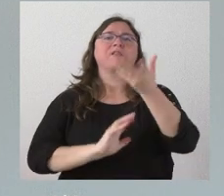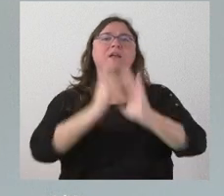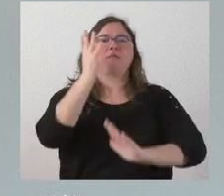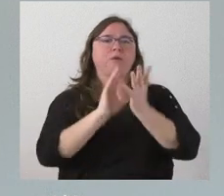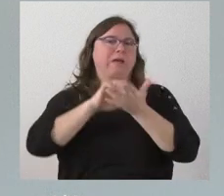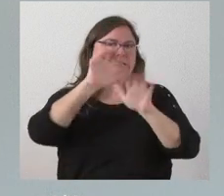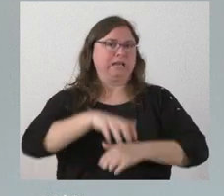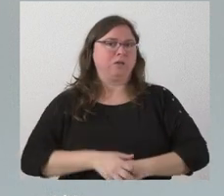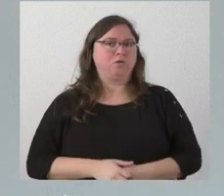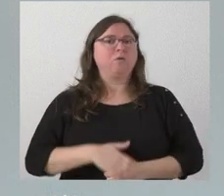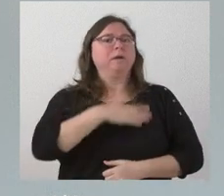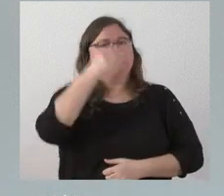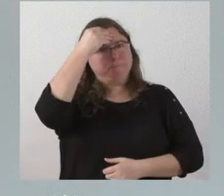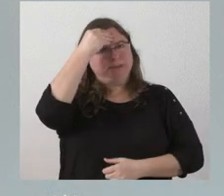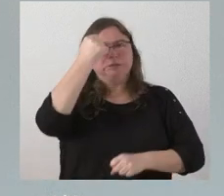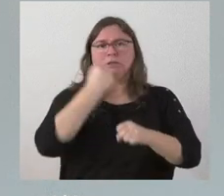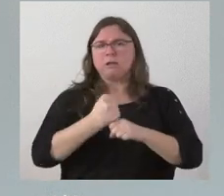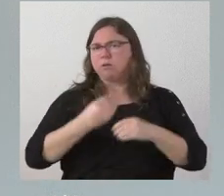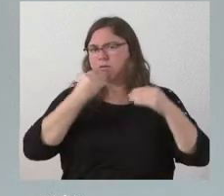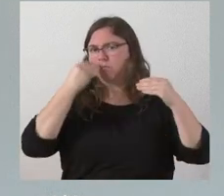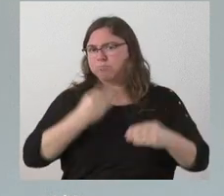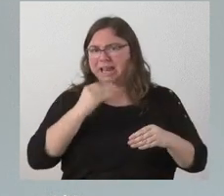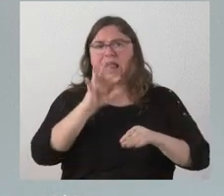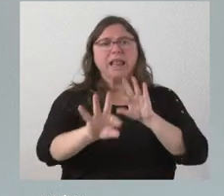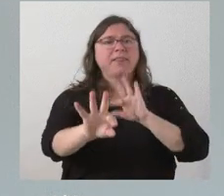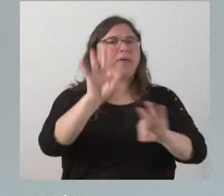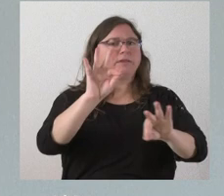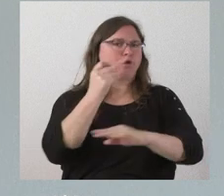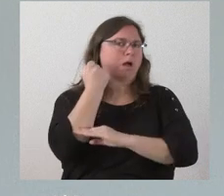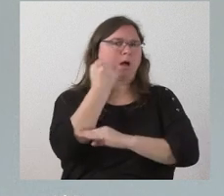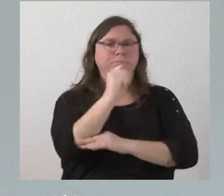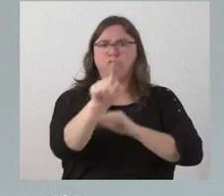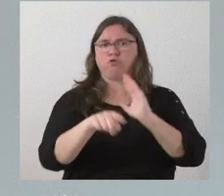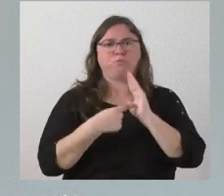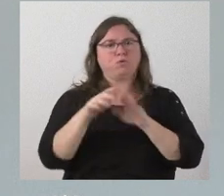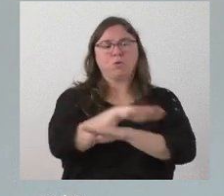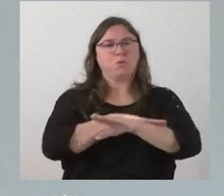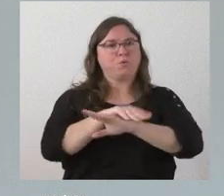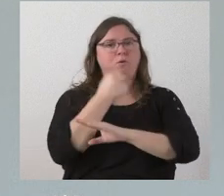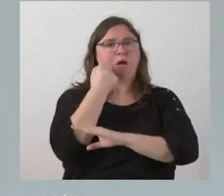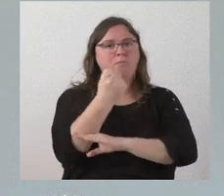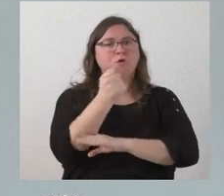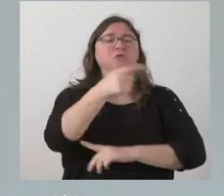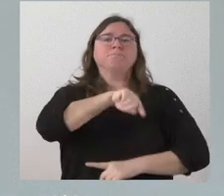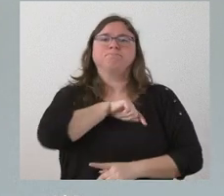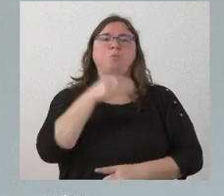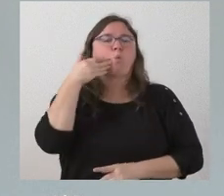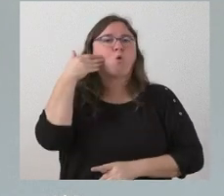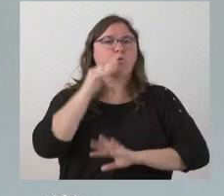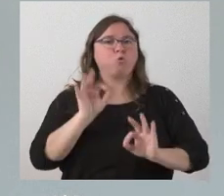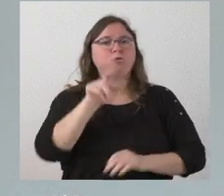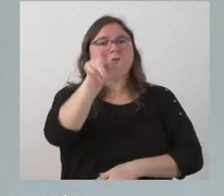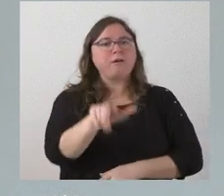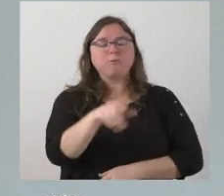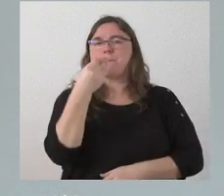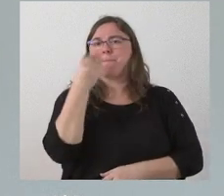queremos que hacen nuestro ordinario trabajo sus decisiones son apoyadas por el gobierno de Castilla y León estamos orgullosos de que estén entre